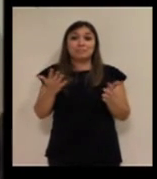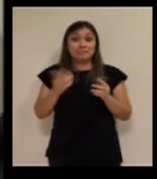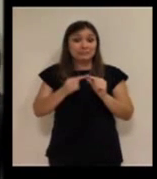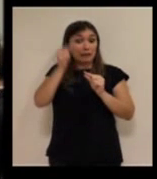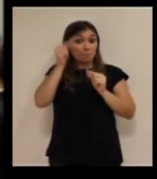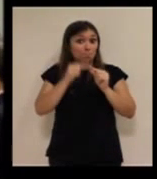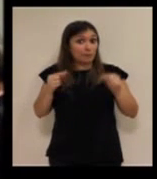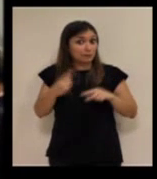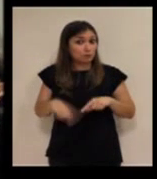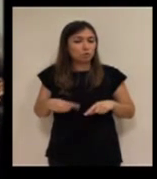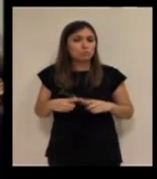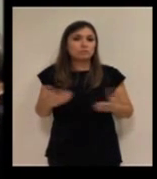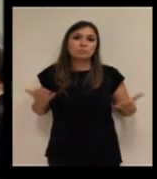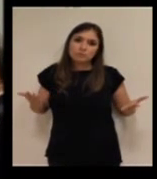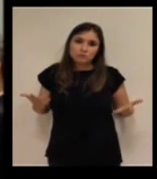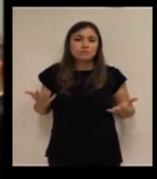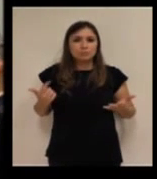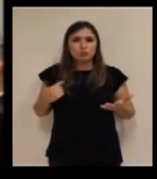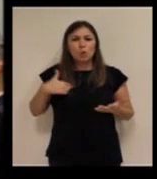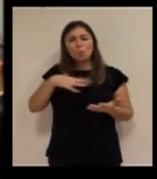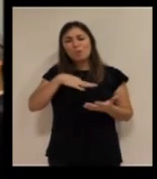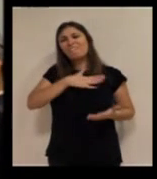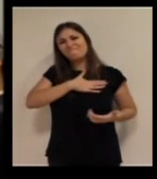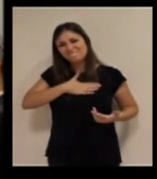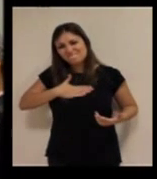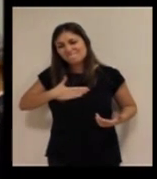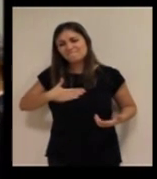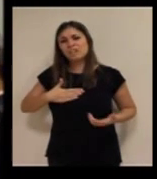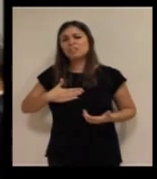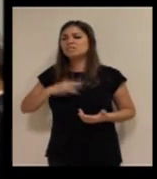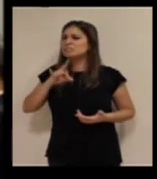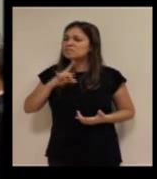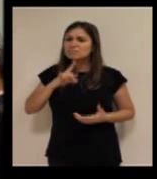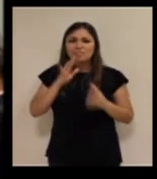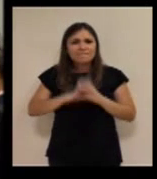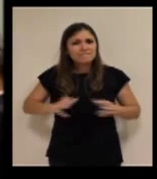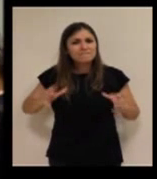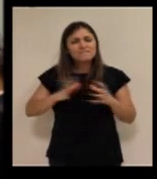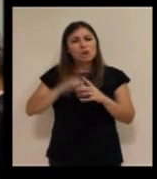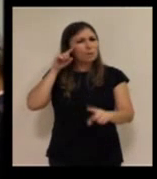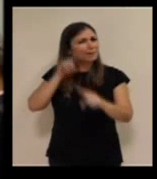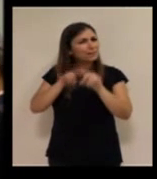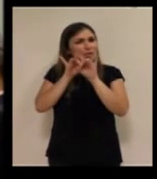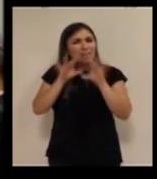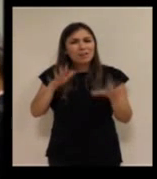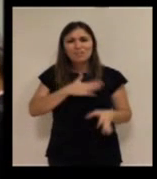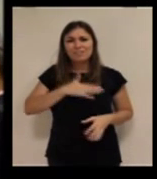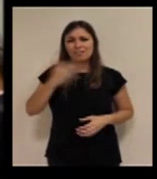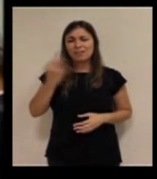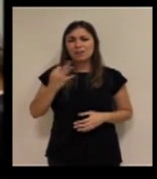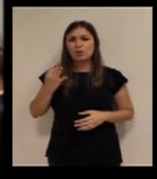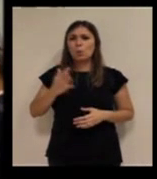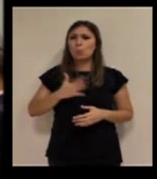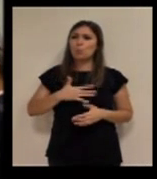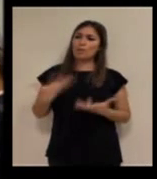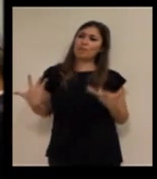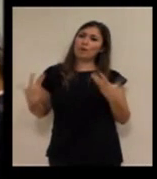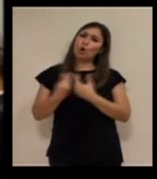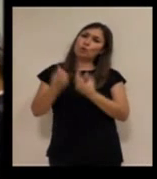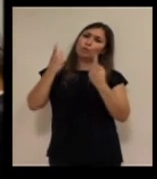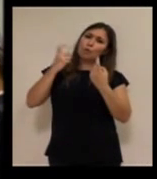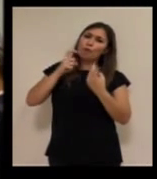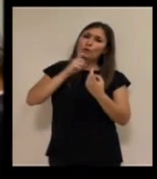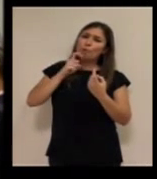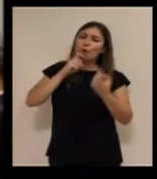es algo, o sea, que uno puede tener la motivación, puede tener el objetivo claro, puede tener un acompañamiento en su